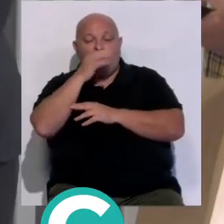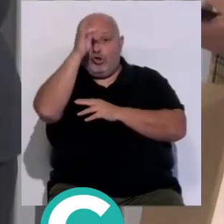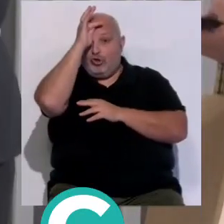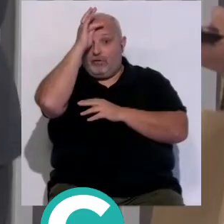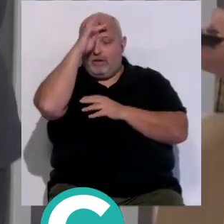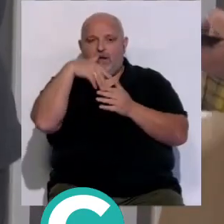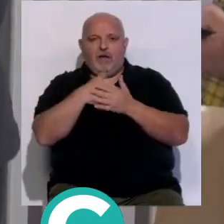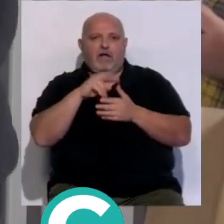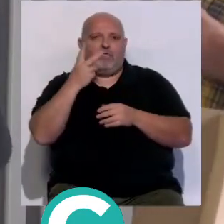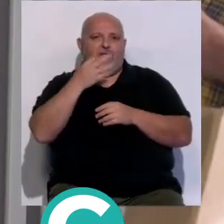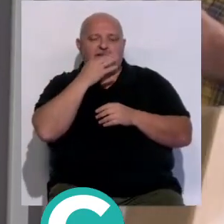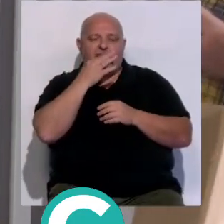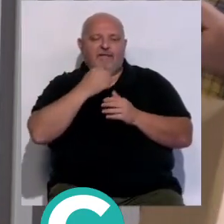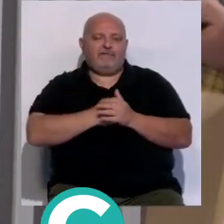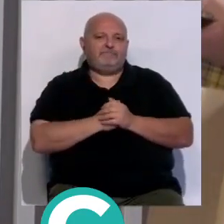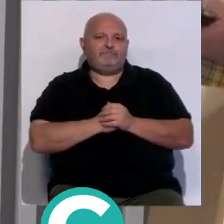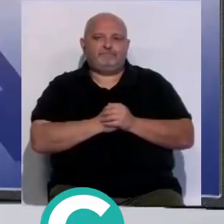domingos hasta las 2 de la tarde